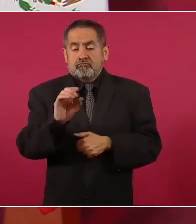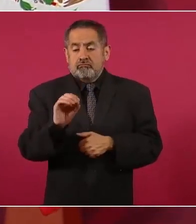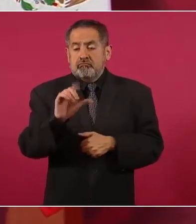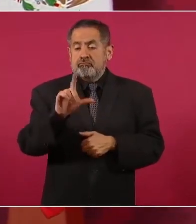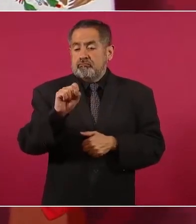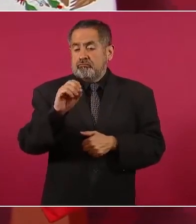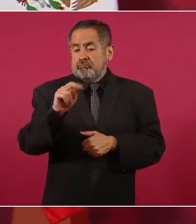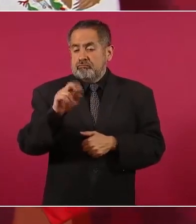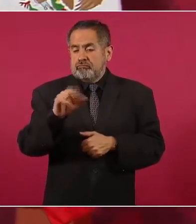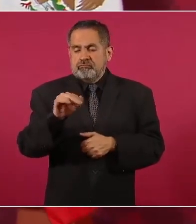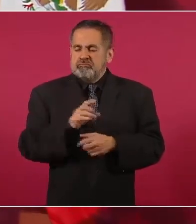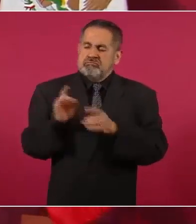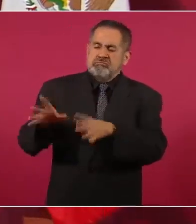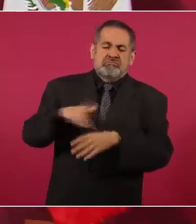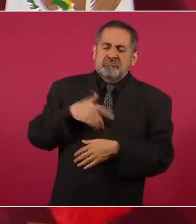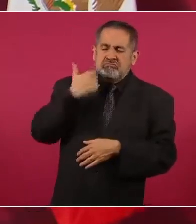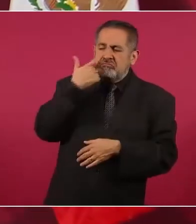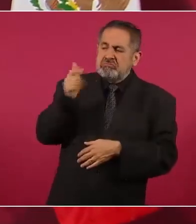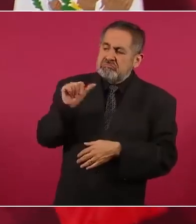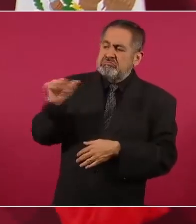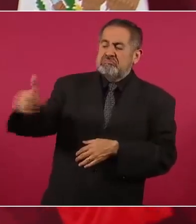no quiero a Lula.